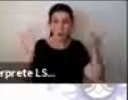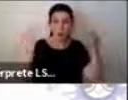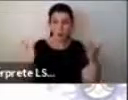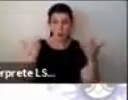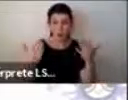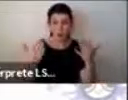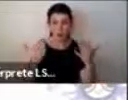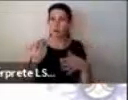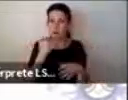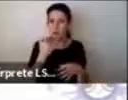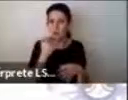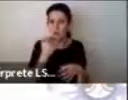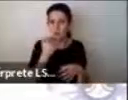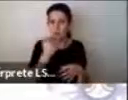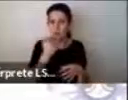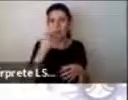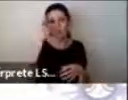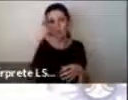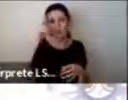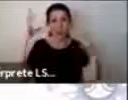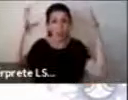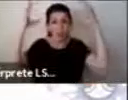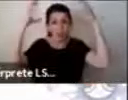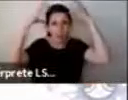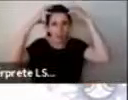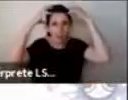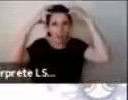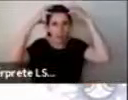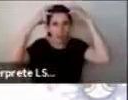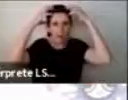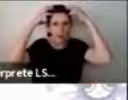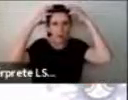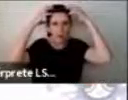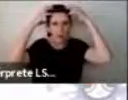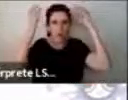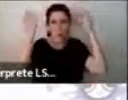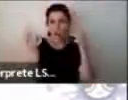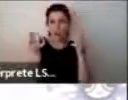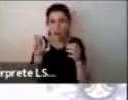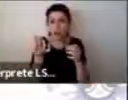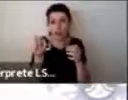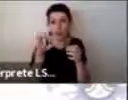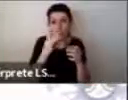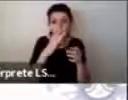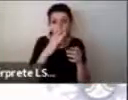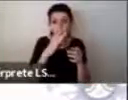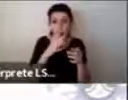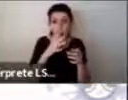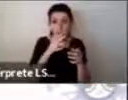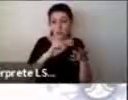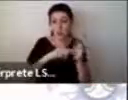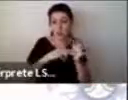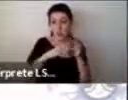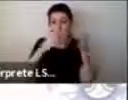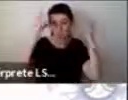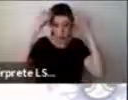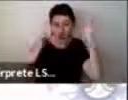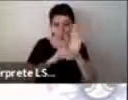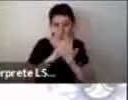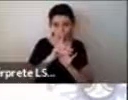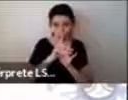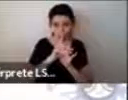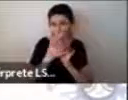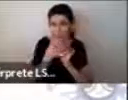área pero la parte neuro no es lo único que engloba un trastorno del neurodesarrollo efectivamente un trastorno de neurodesarrollo